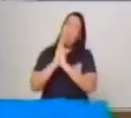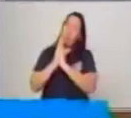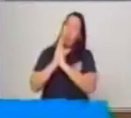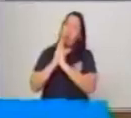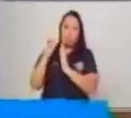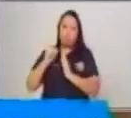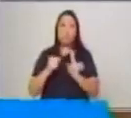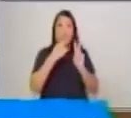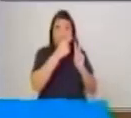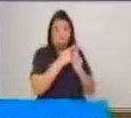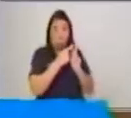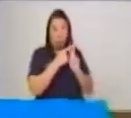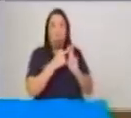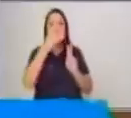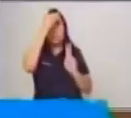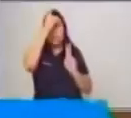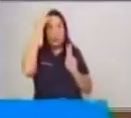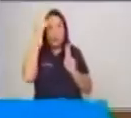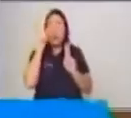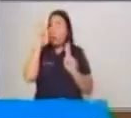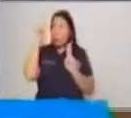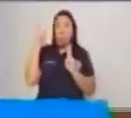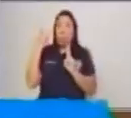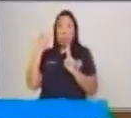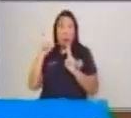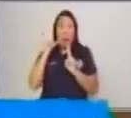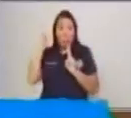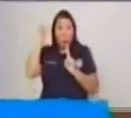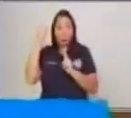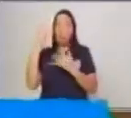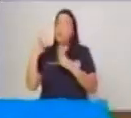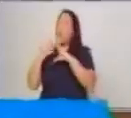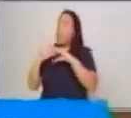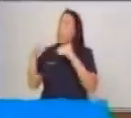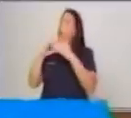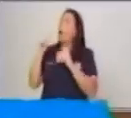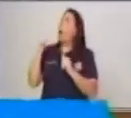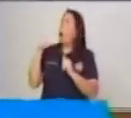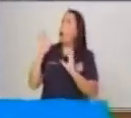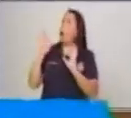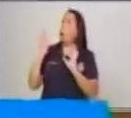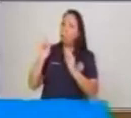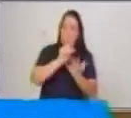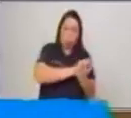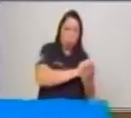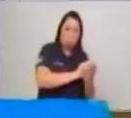Número dos. Van a ilustrar esa leyenda. Muy bien.